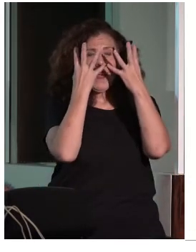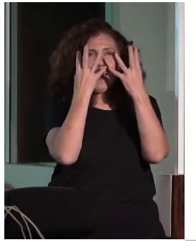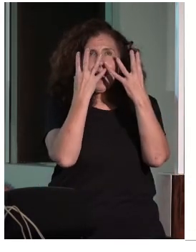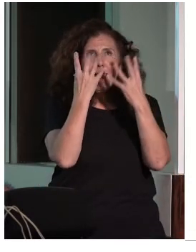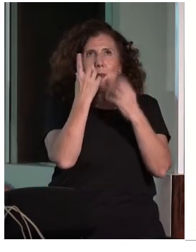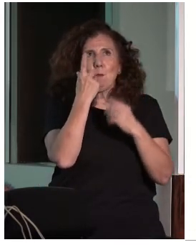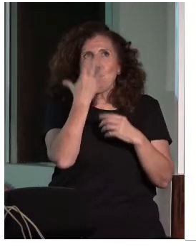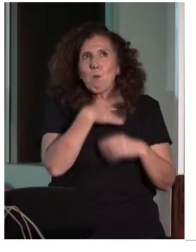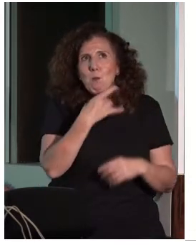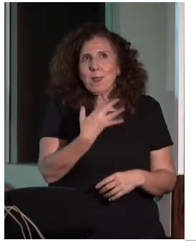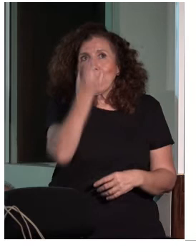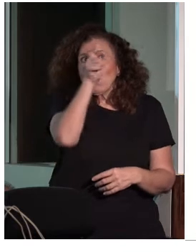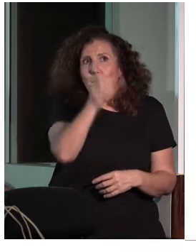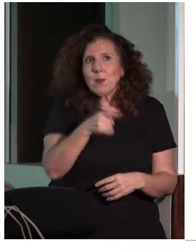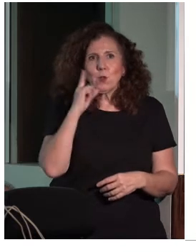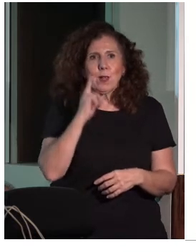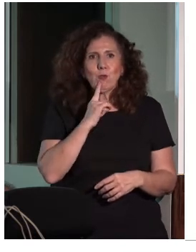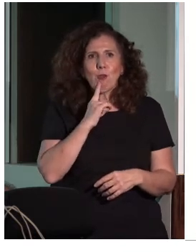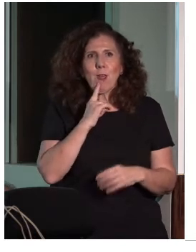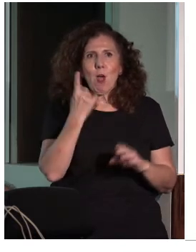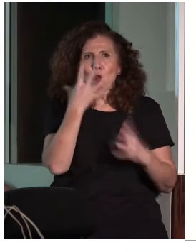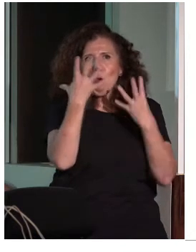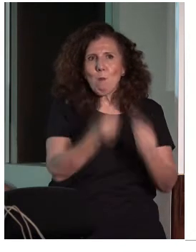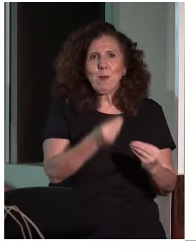a comprender completamente lo que se les está queriendo decir.